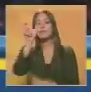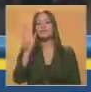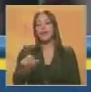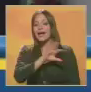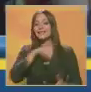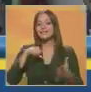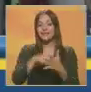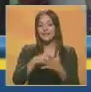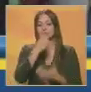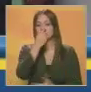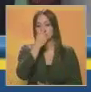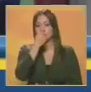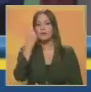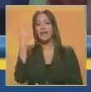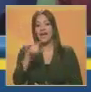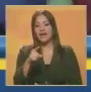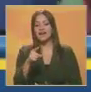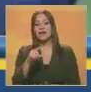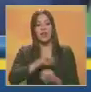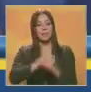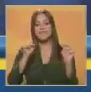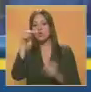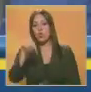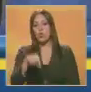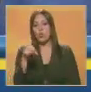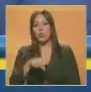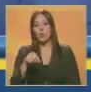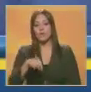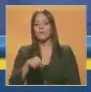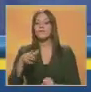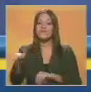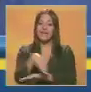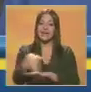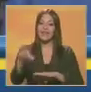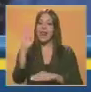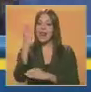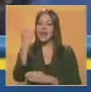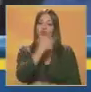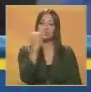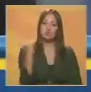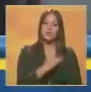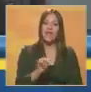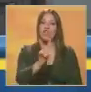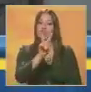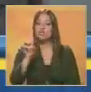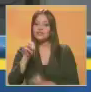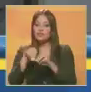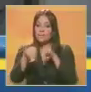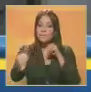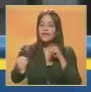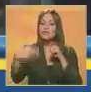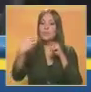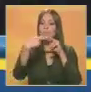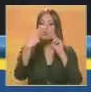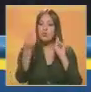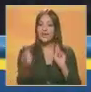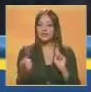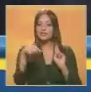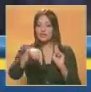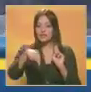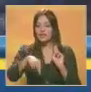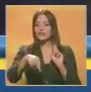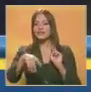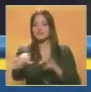del accidente que se registró en la mañana de hoy en la carretera Larazulia, a 200 metros del peaje del puente Rafael